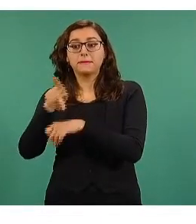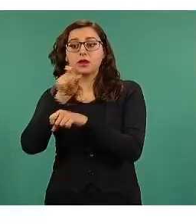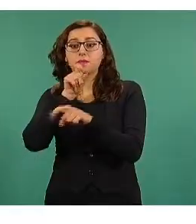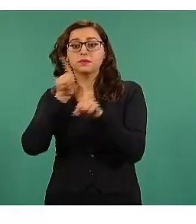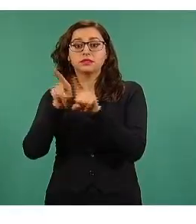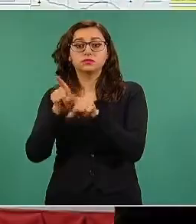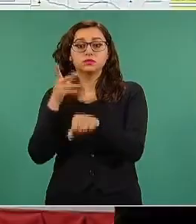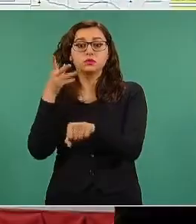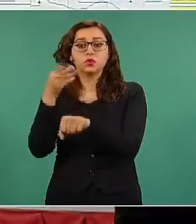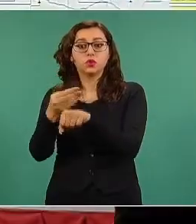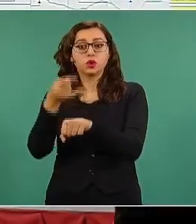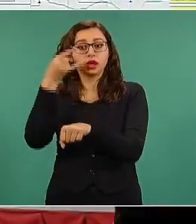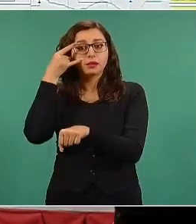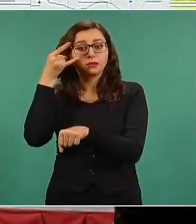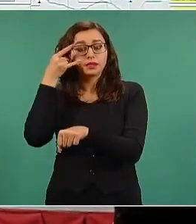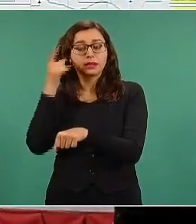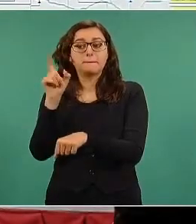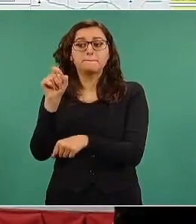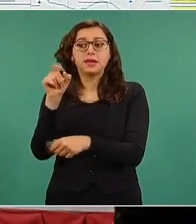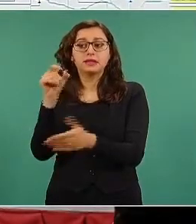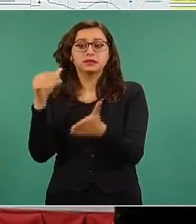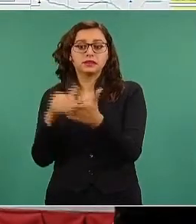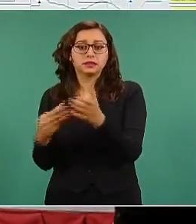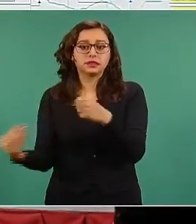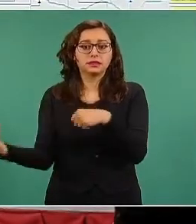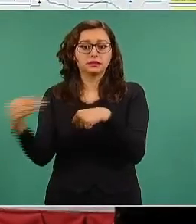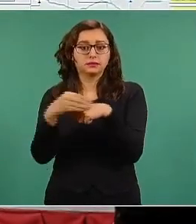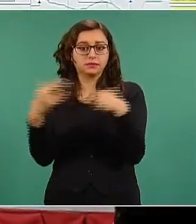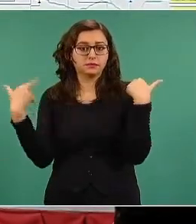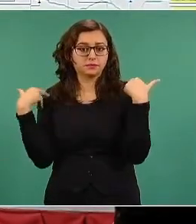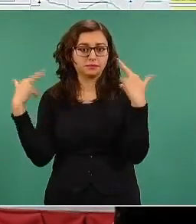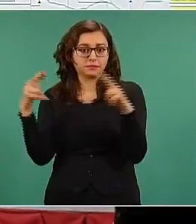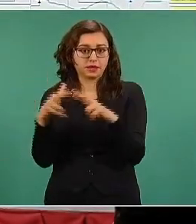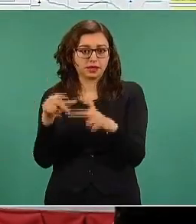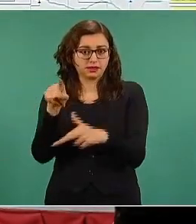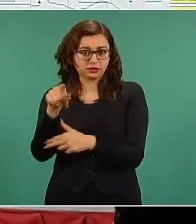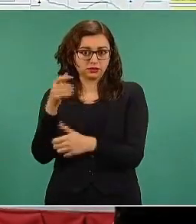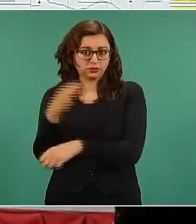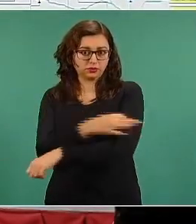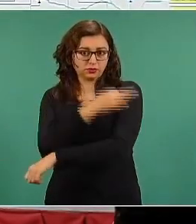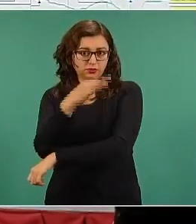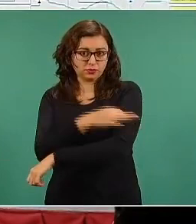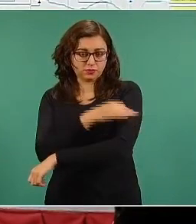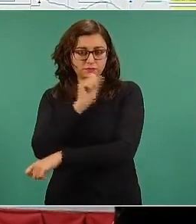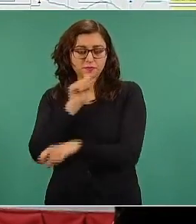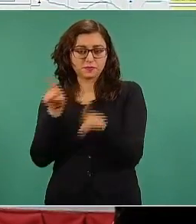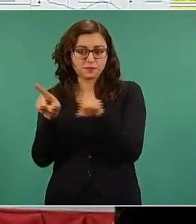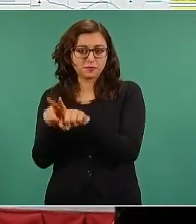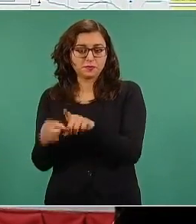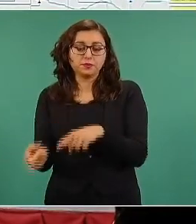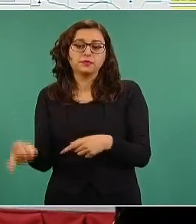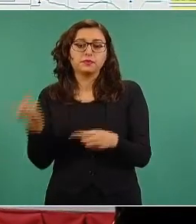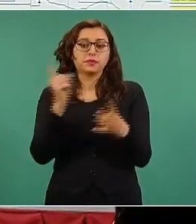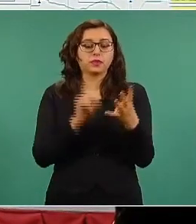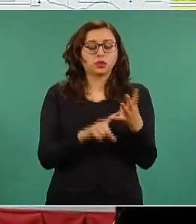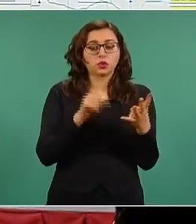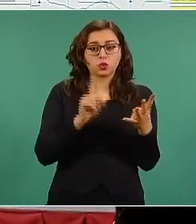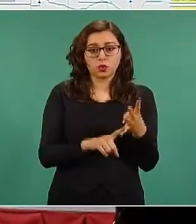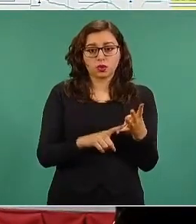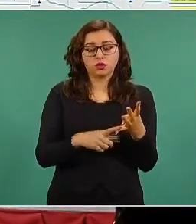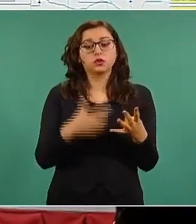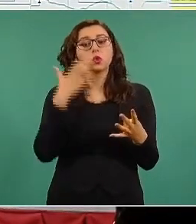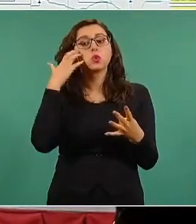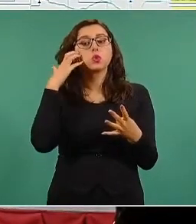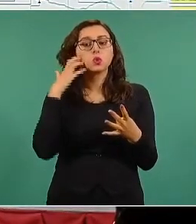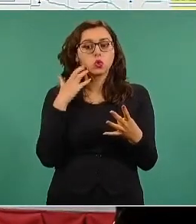Campeche. La ruta número 4, que iniciaremos en León, luego